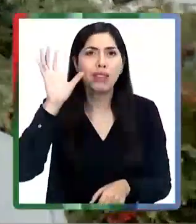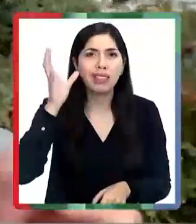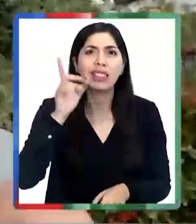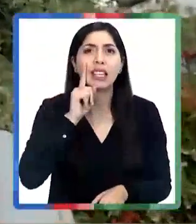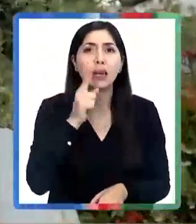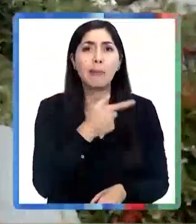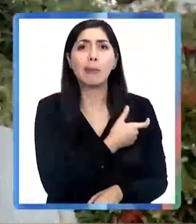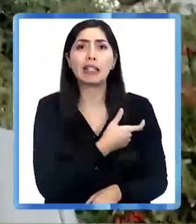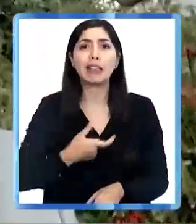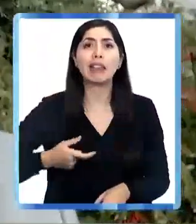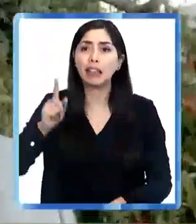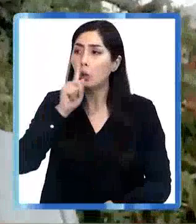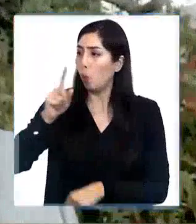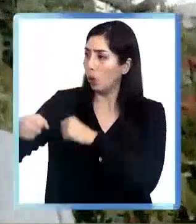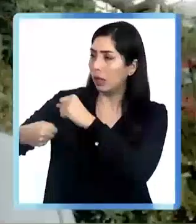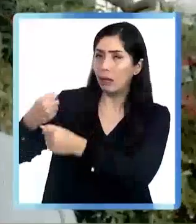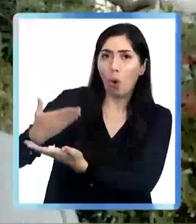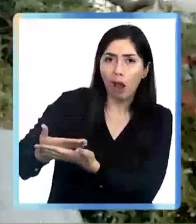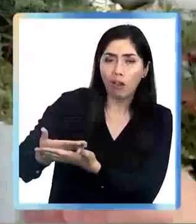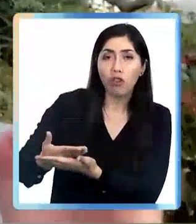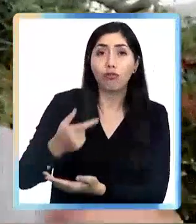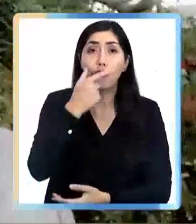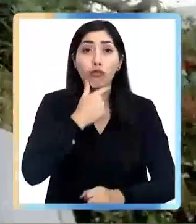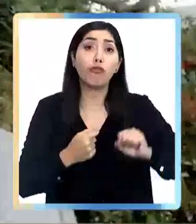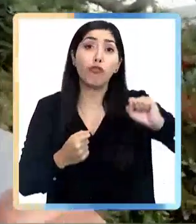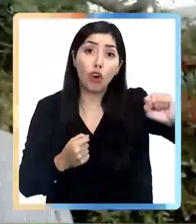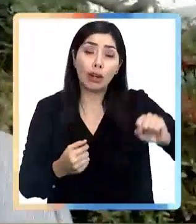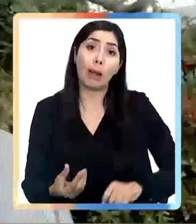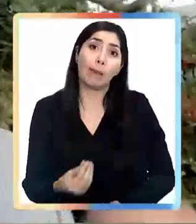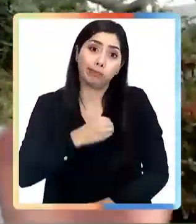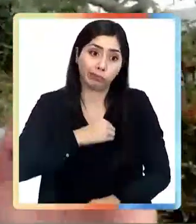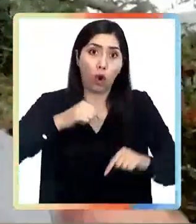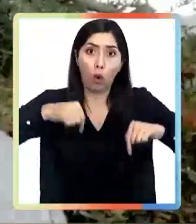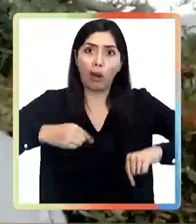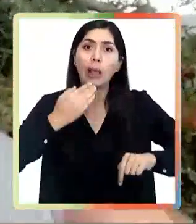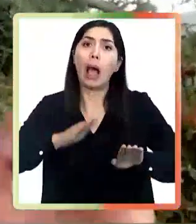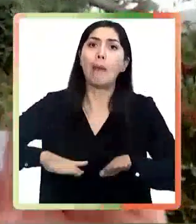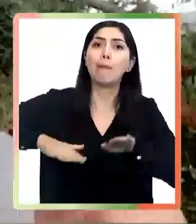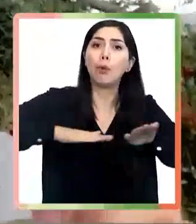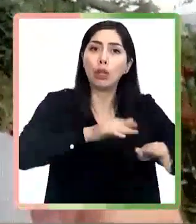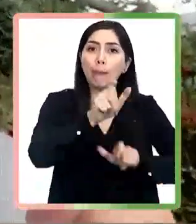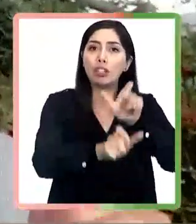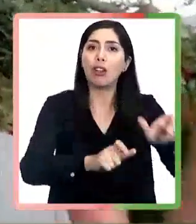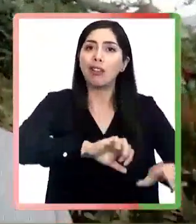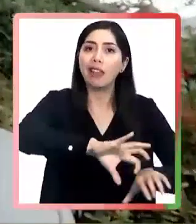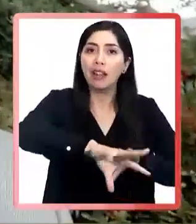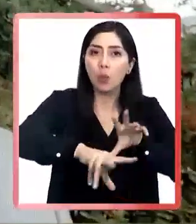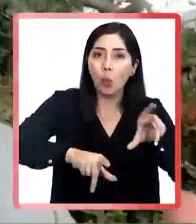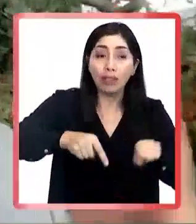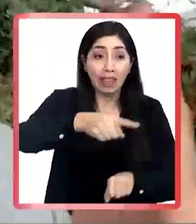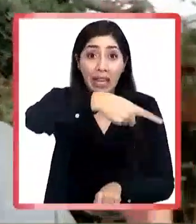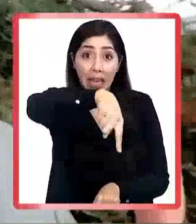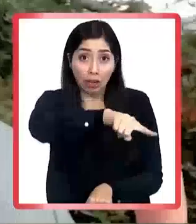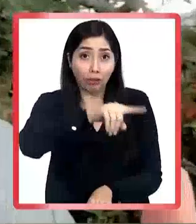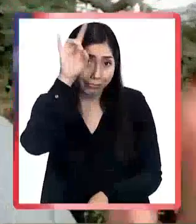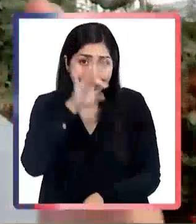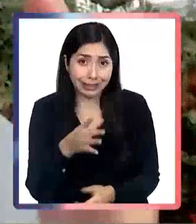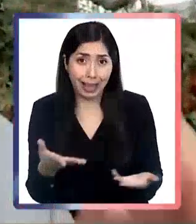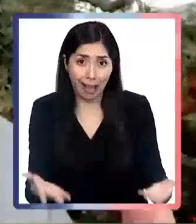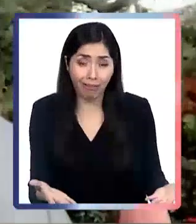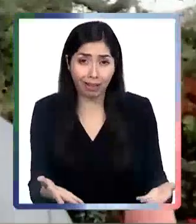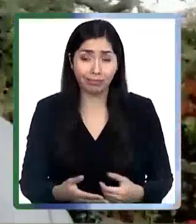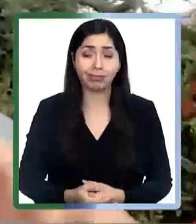los presidentes de los últimos años. Y el presidente Gabriel Boric lamentablemente hoy día está validando a los delincuentes. Y ellos se dan cuenta,